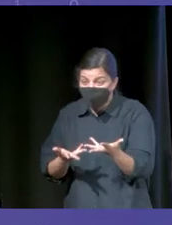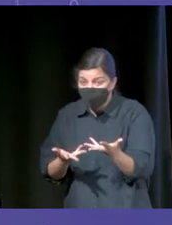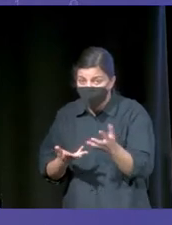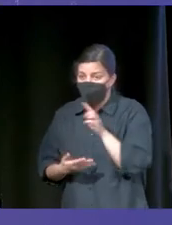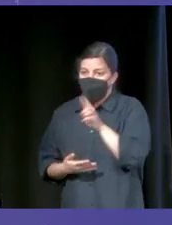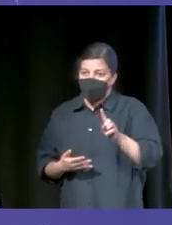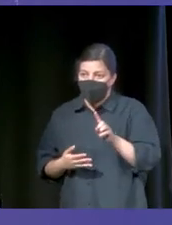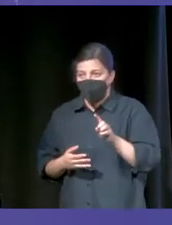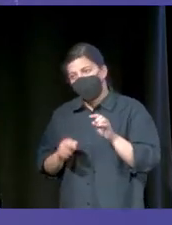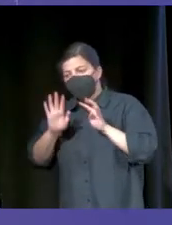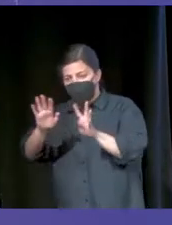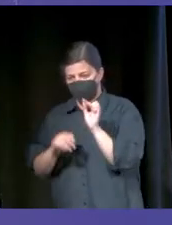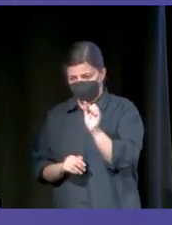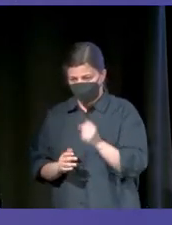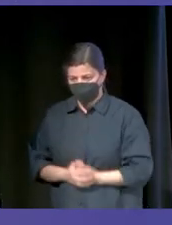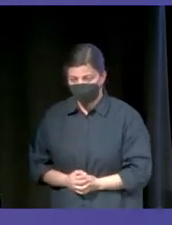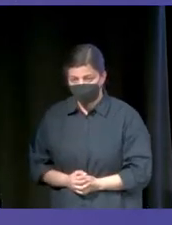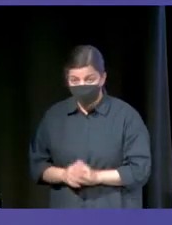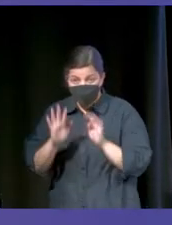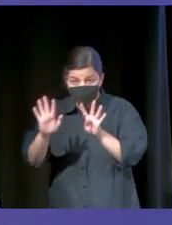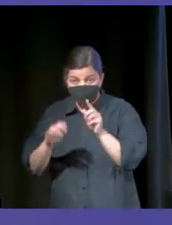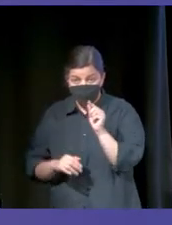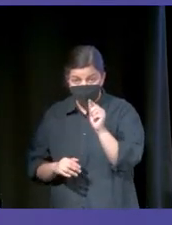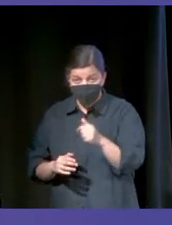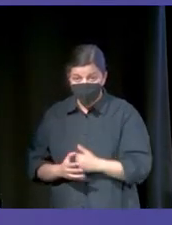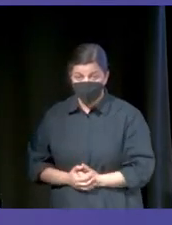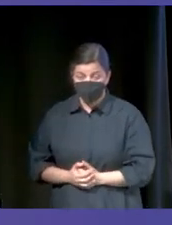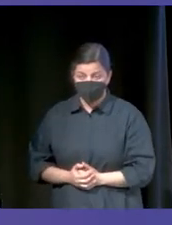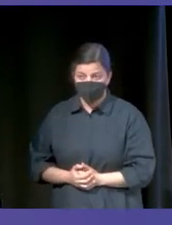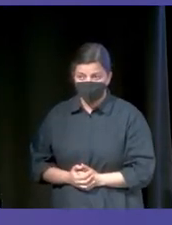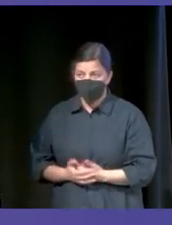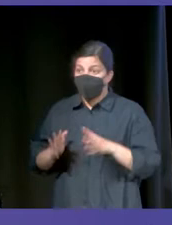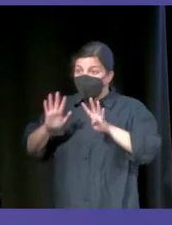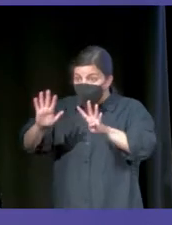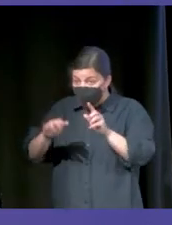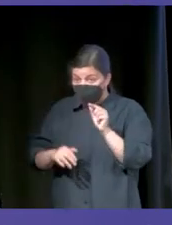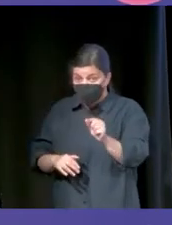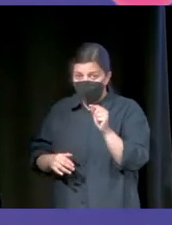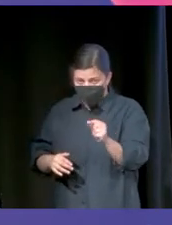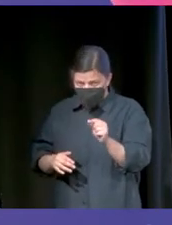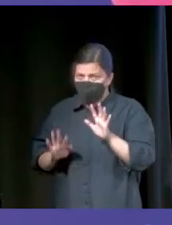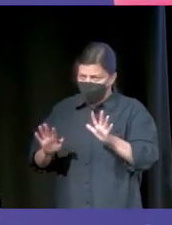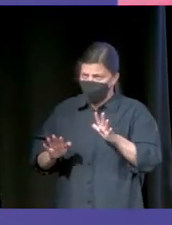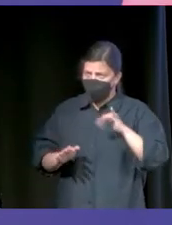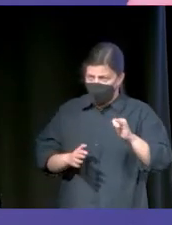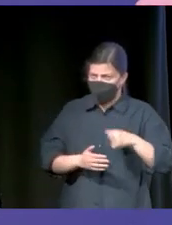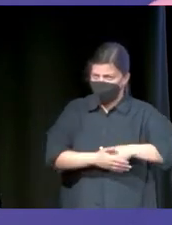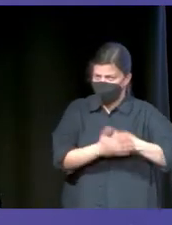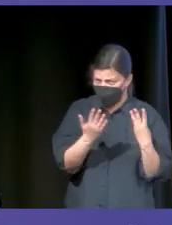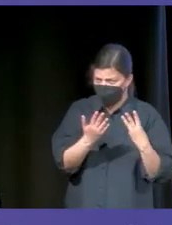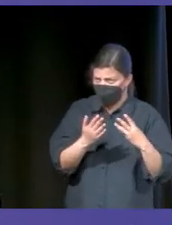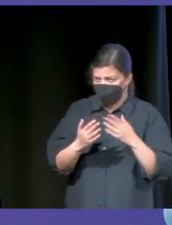11, 9 minutos. 9 minutos. 9 minutos, teniendo 18, es como usar la mitad, ¿verdad?